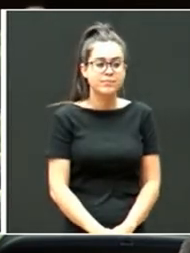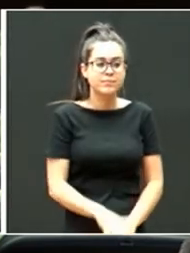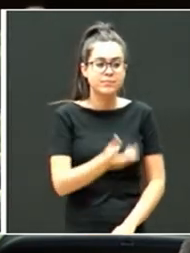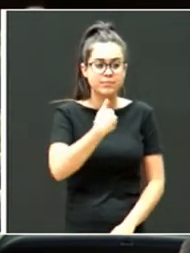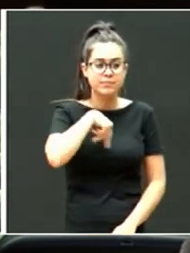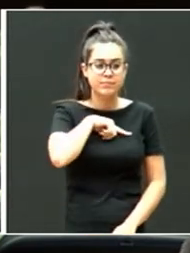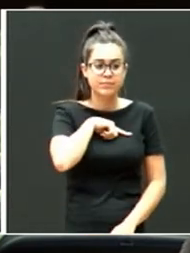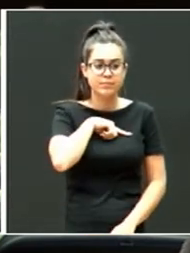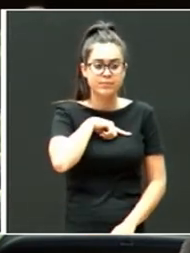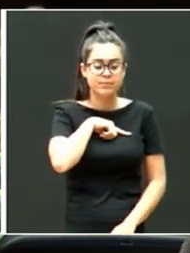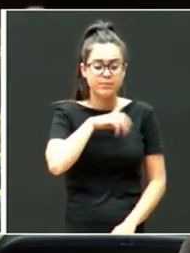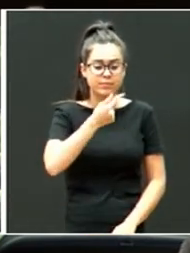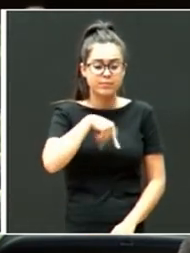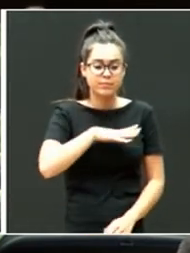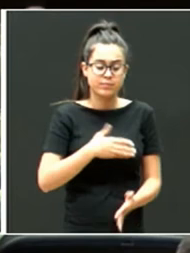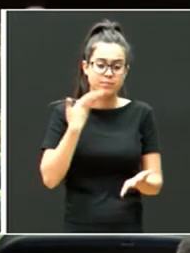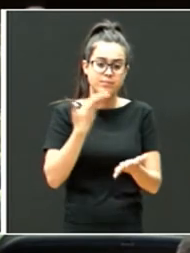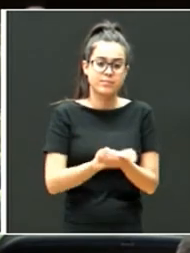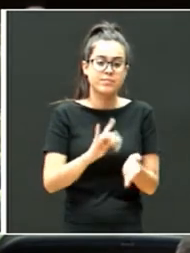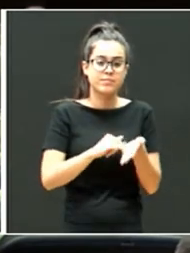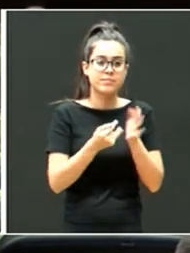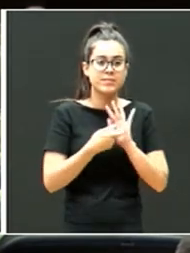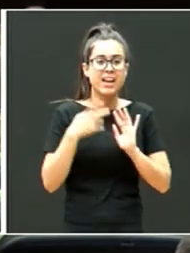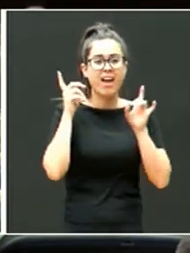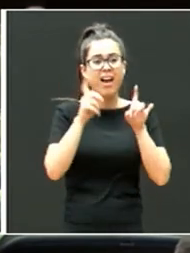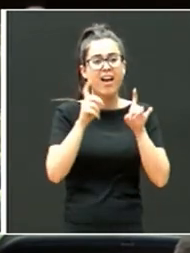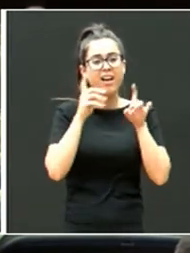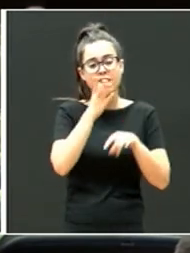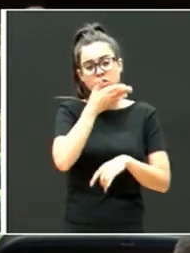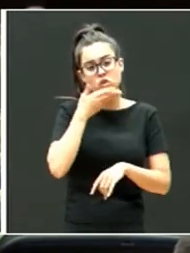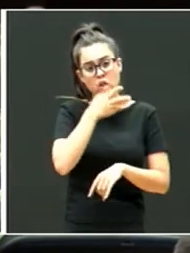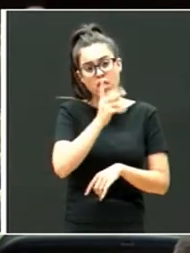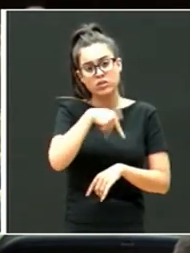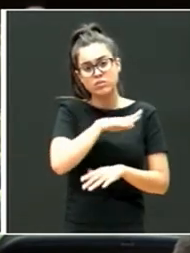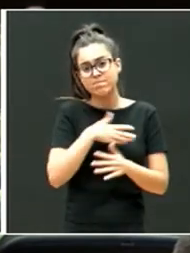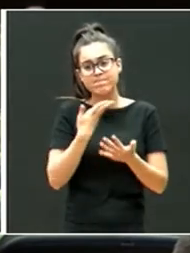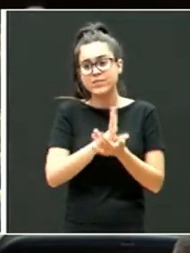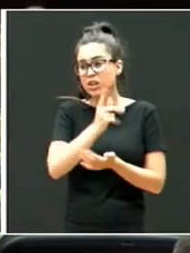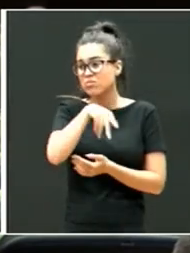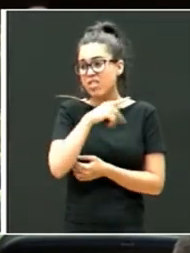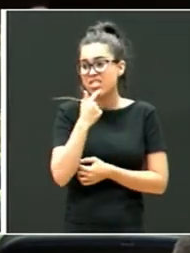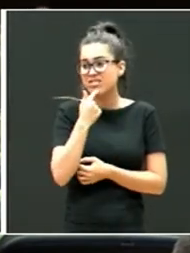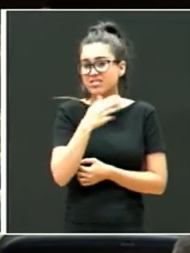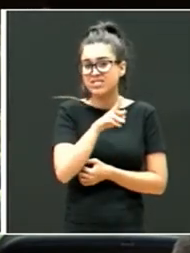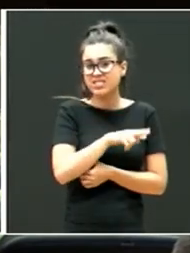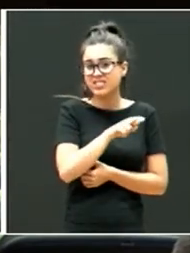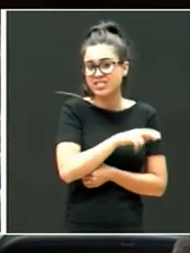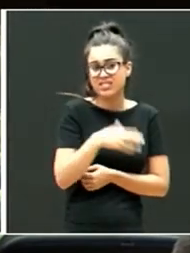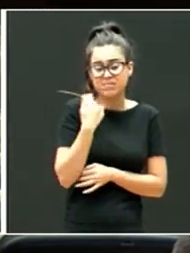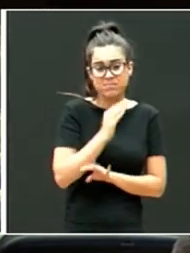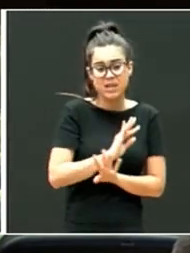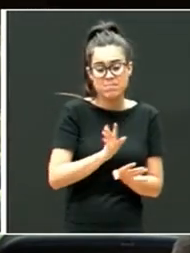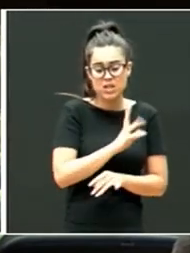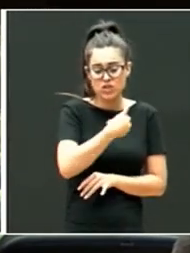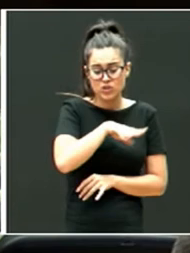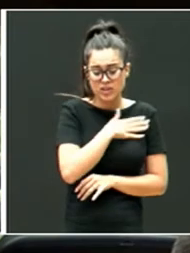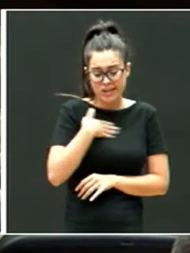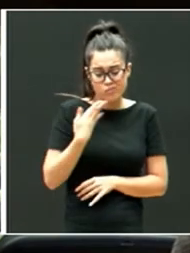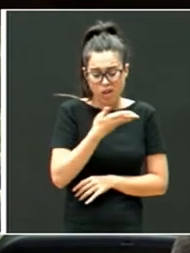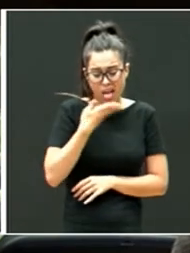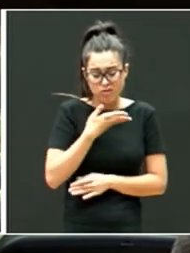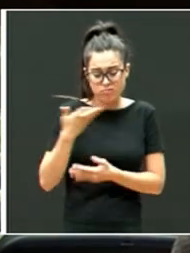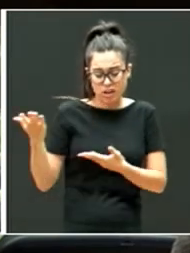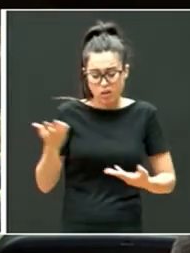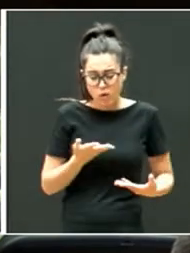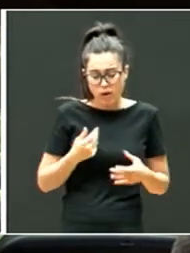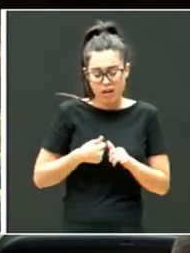Nosotros lo único que pedimos al sistema escolar es un poco también lo que habéis dicho vosotros. Queremos una escuela que acoja, una escuela que